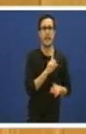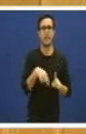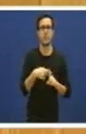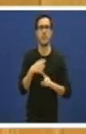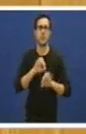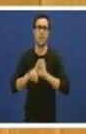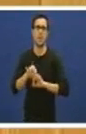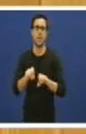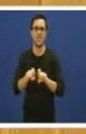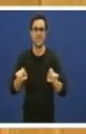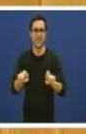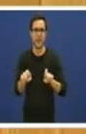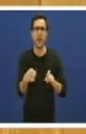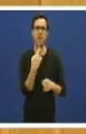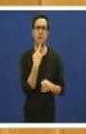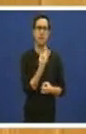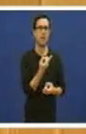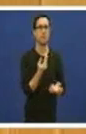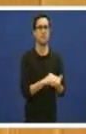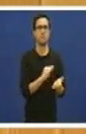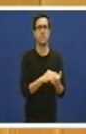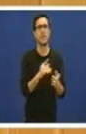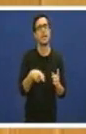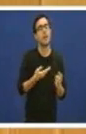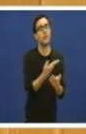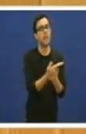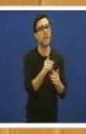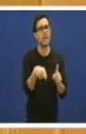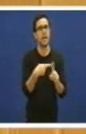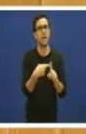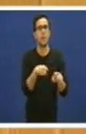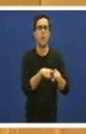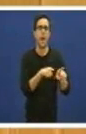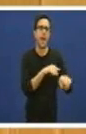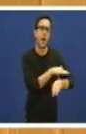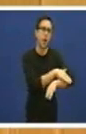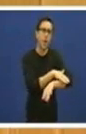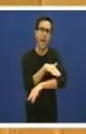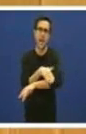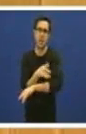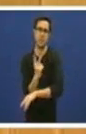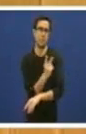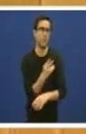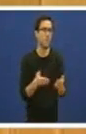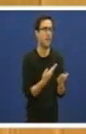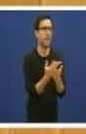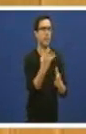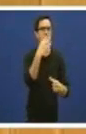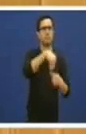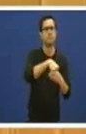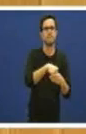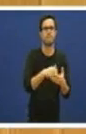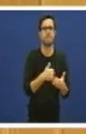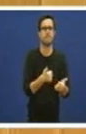unha actividade maior por parte dos distintos gobernos, unha implicación maior, inclusive